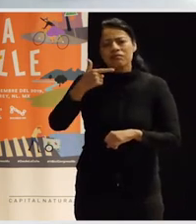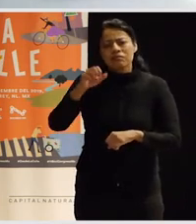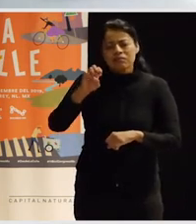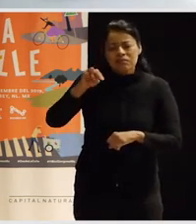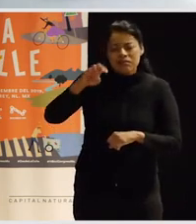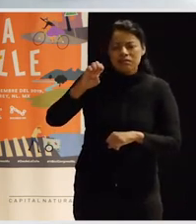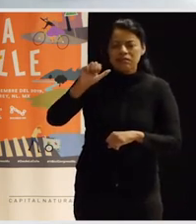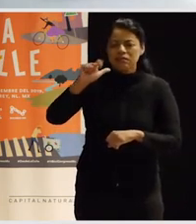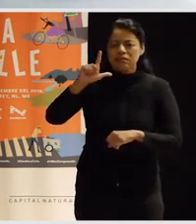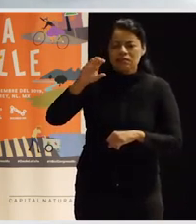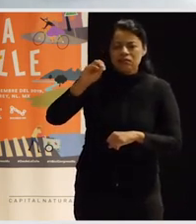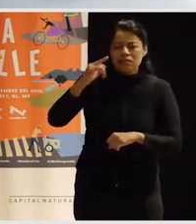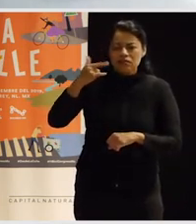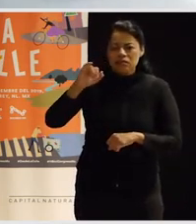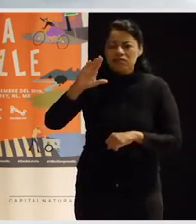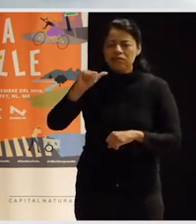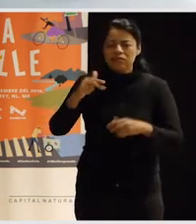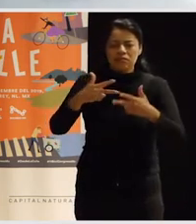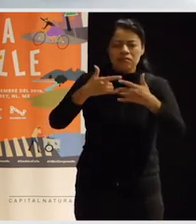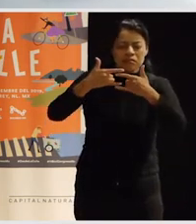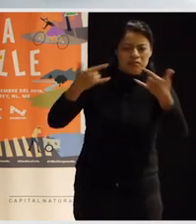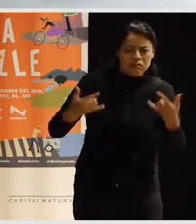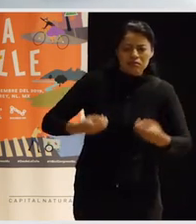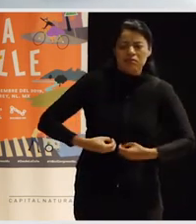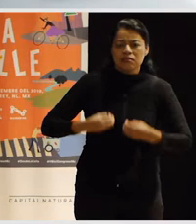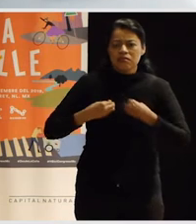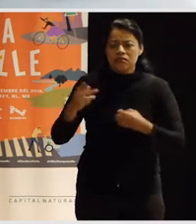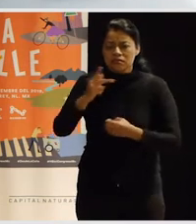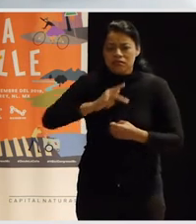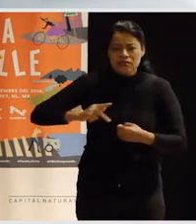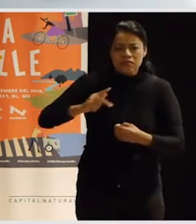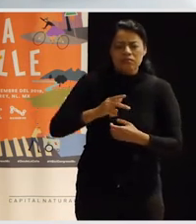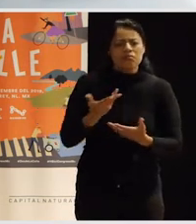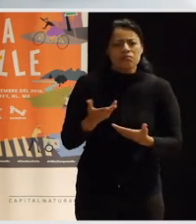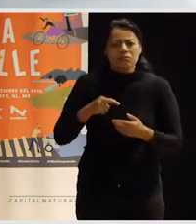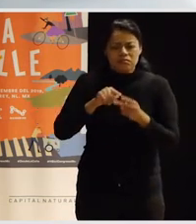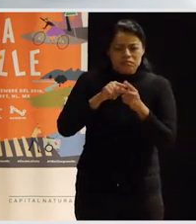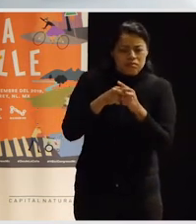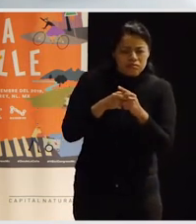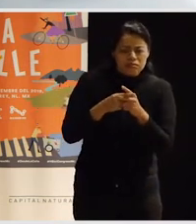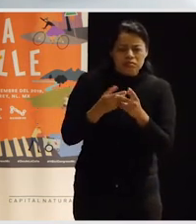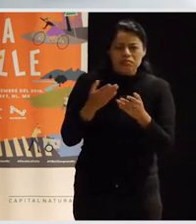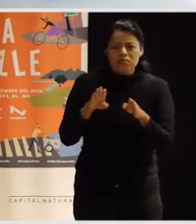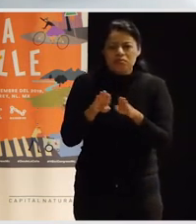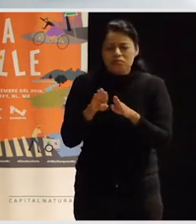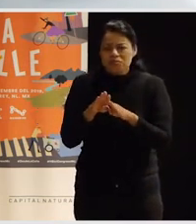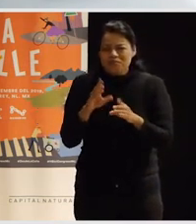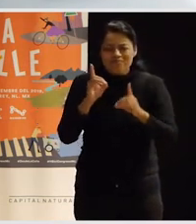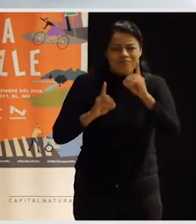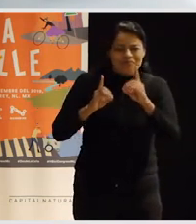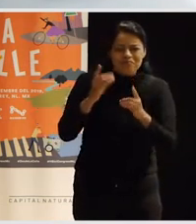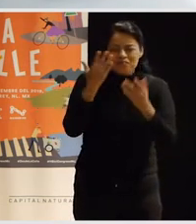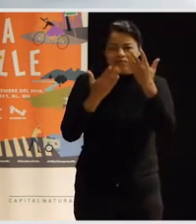historia, con todo lo que tenía que ver con la vida en los barrios, con la vida en los pueblos, con... Entonces, ahí empezamos un poco con una especie de sospecha, de